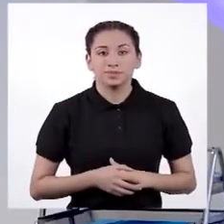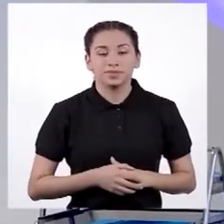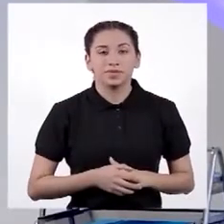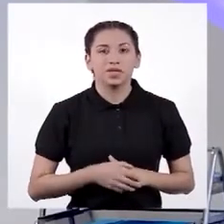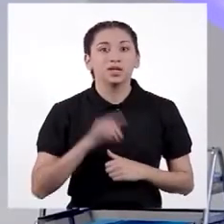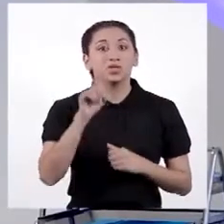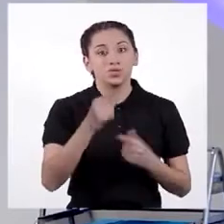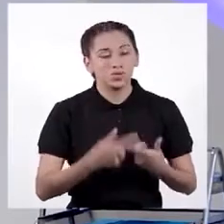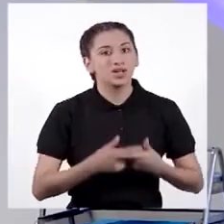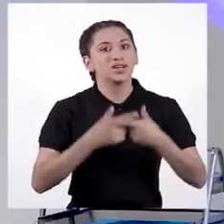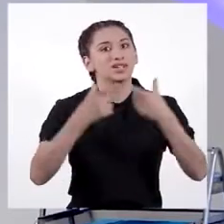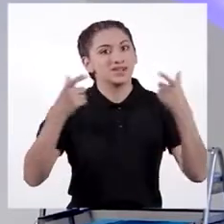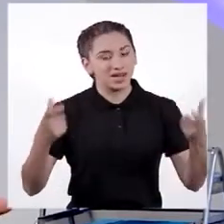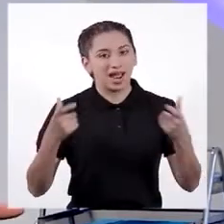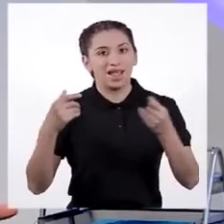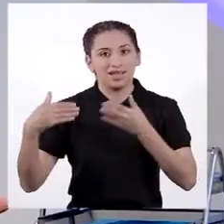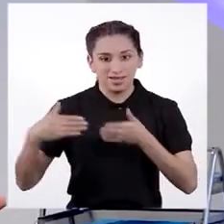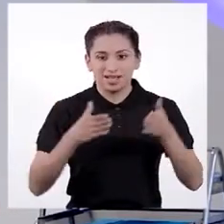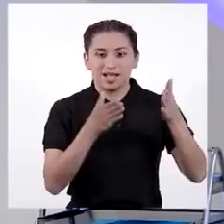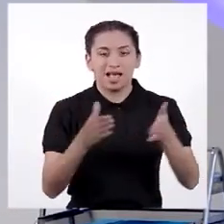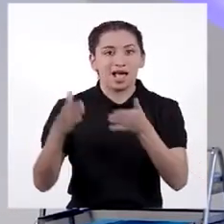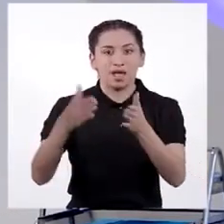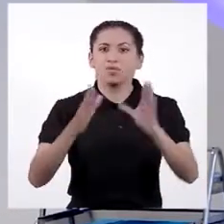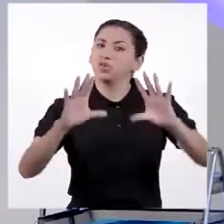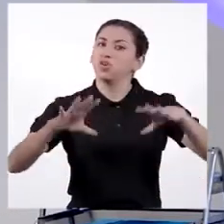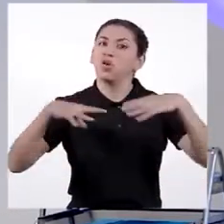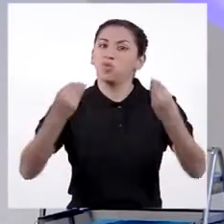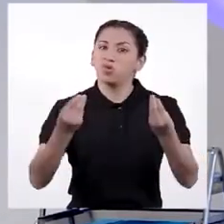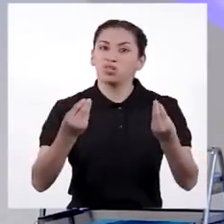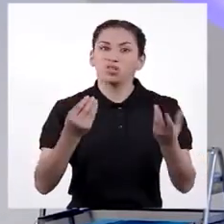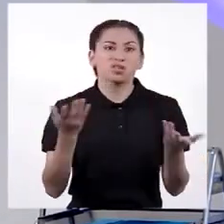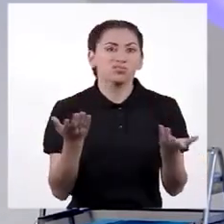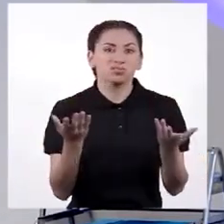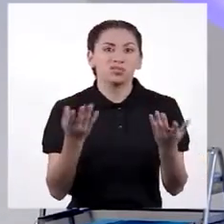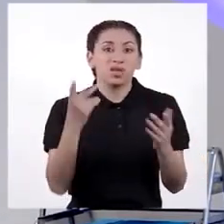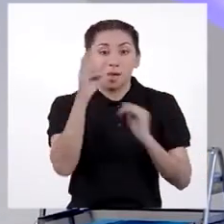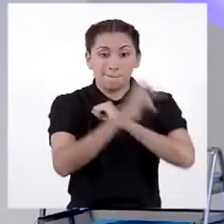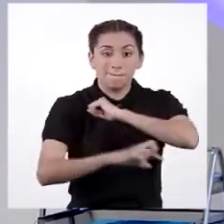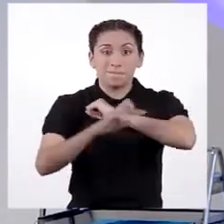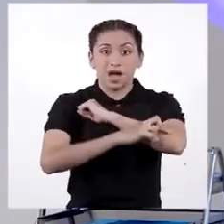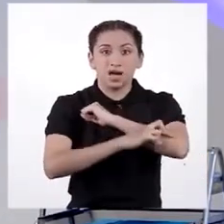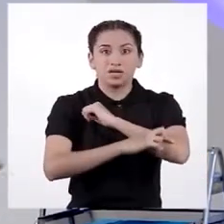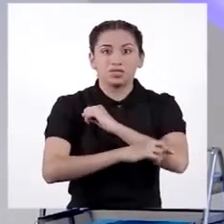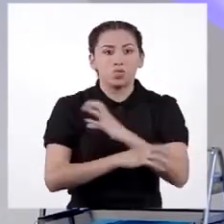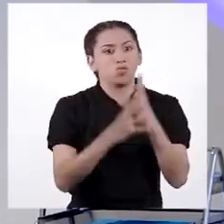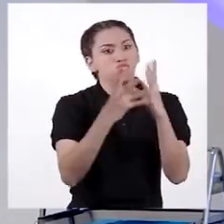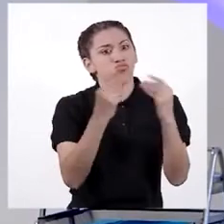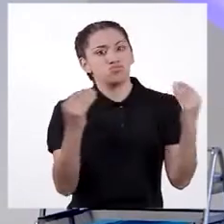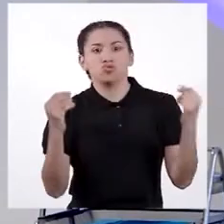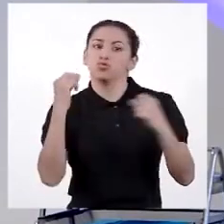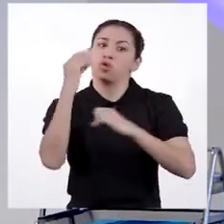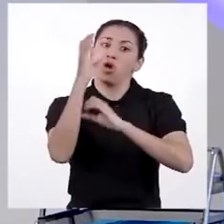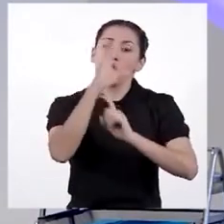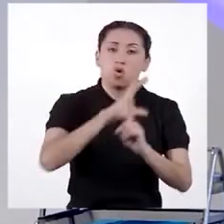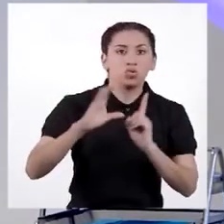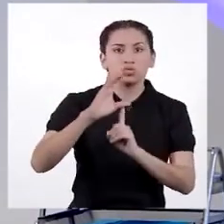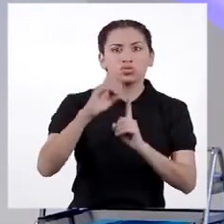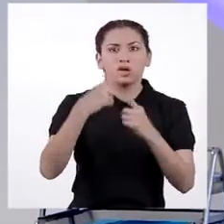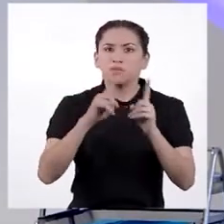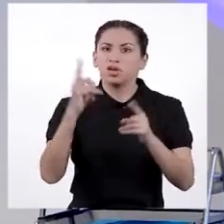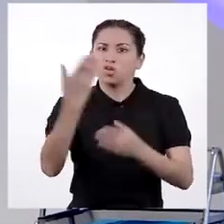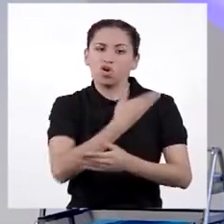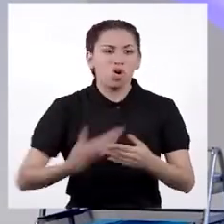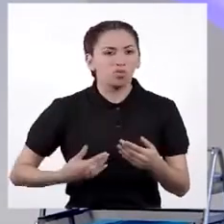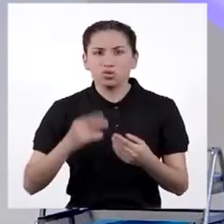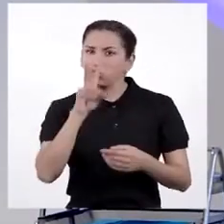duda, nos queda un largo camino por recorrer. Porque de nada sirve que nos llamemos país multicultural ni que el Estado reconozca la